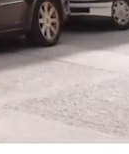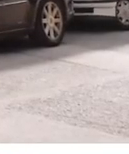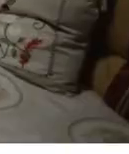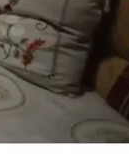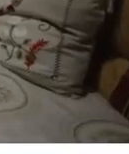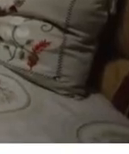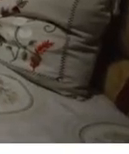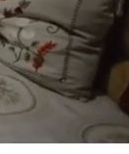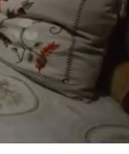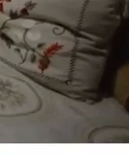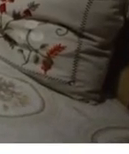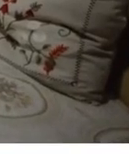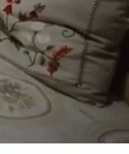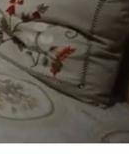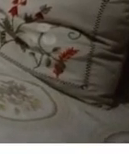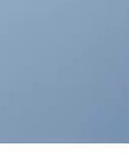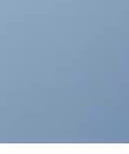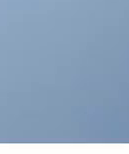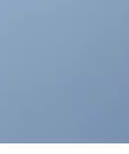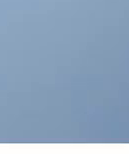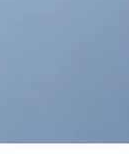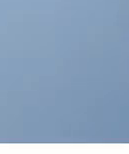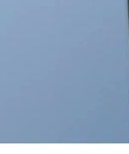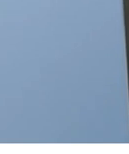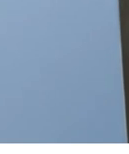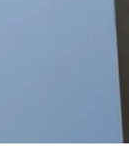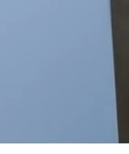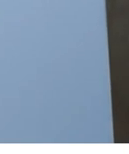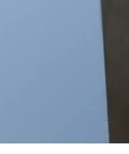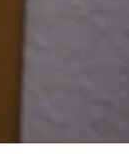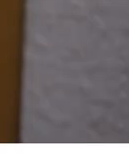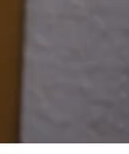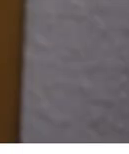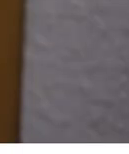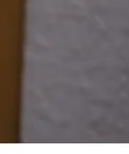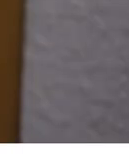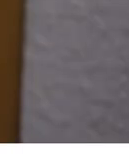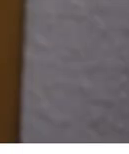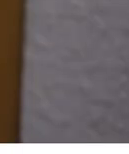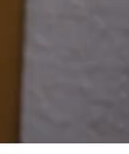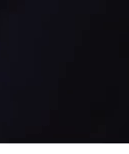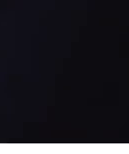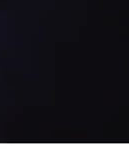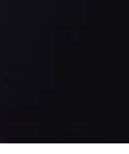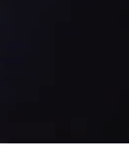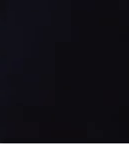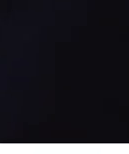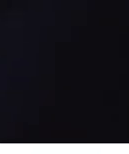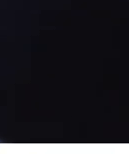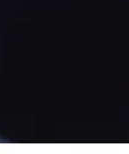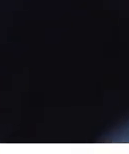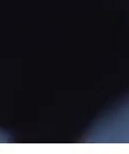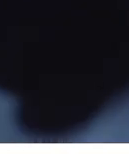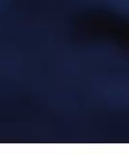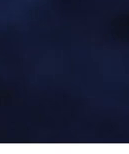Esta es la historia de Encarna, obligada a poner hielo en una nevera rota para mantener los